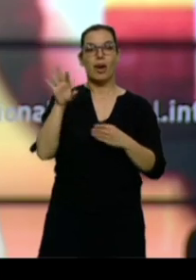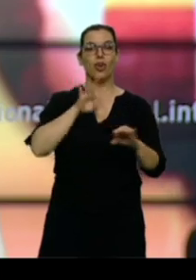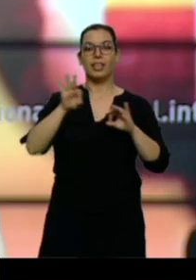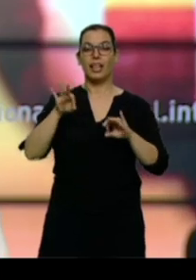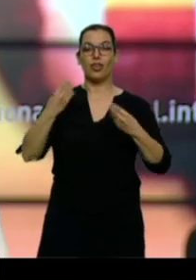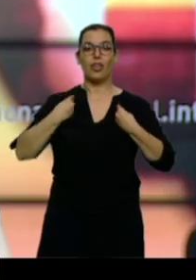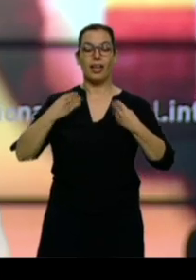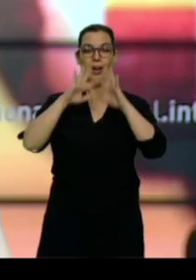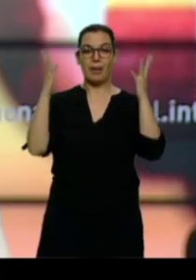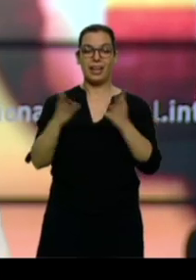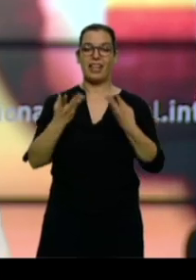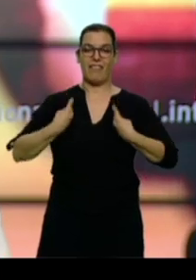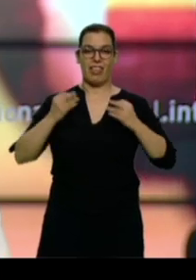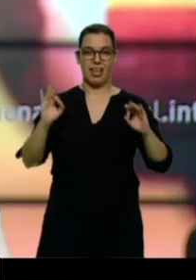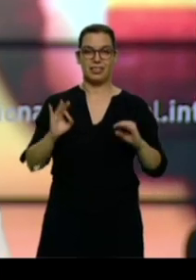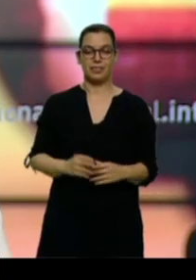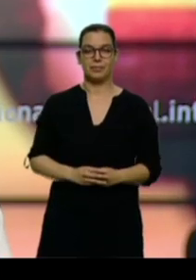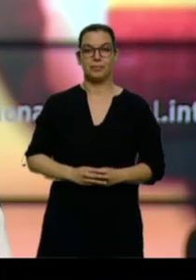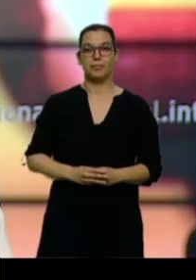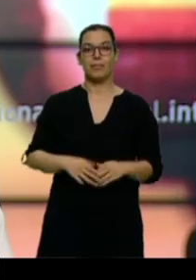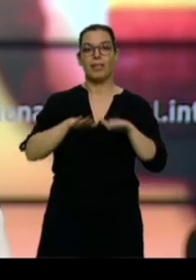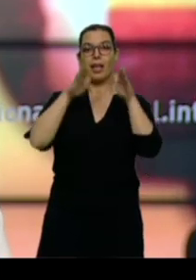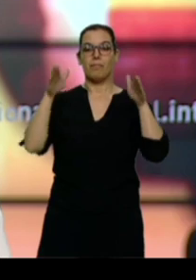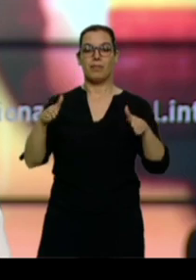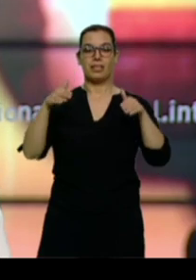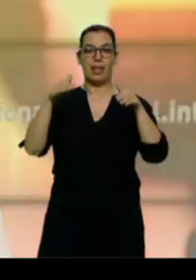La mesa del Congreso vuelve a reunirse esta mañana.